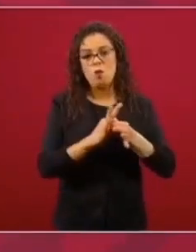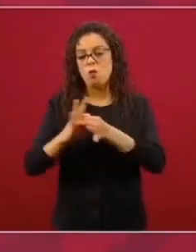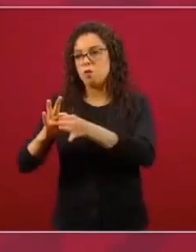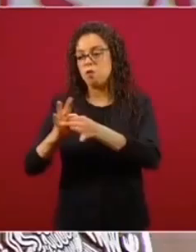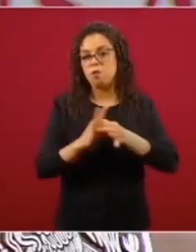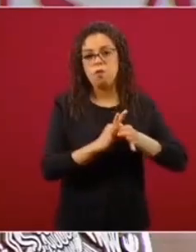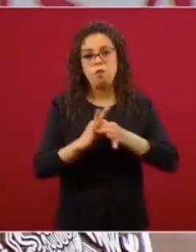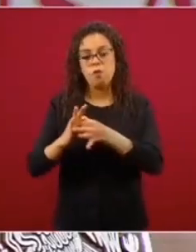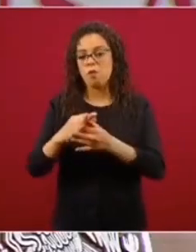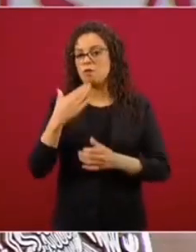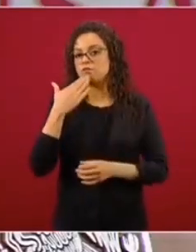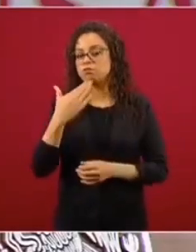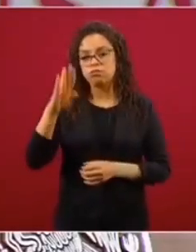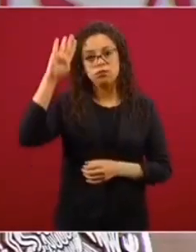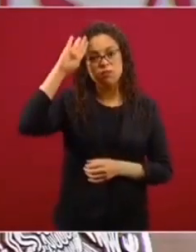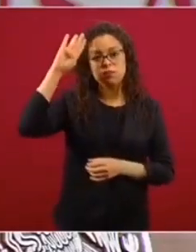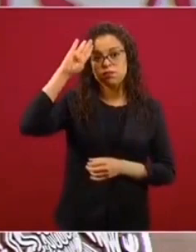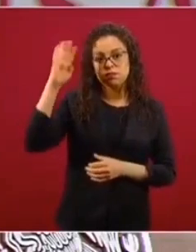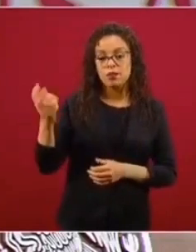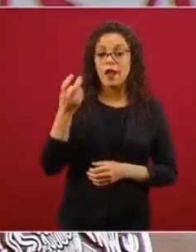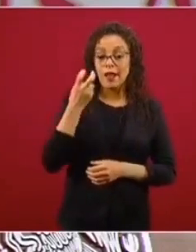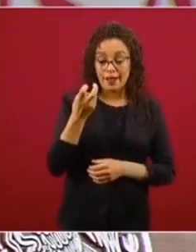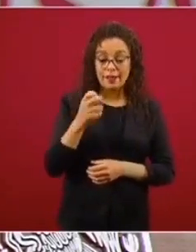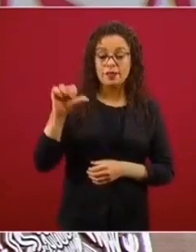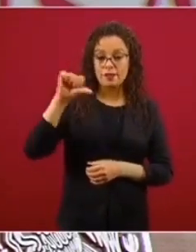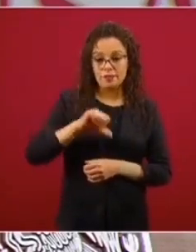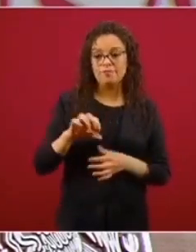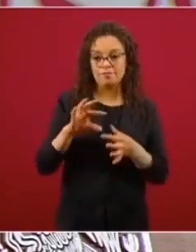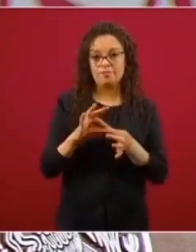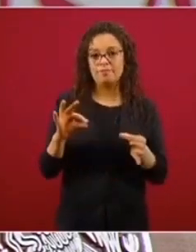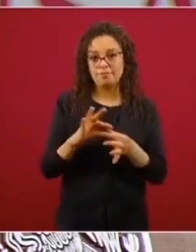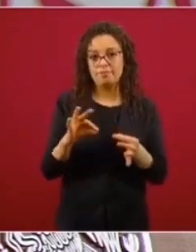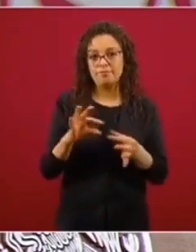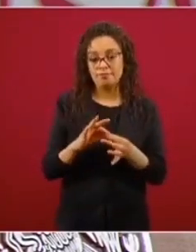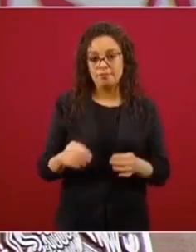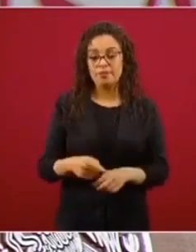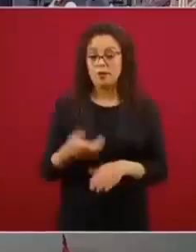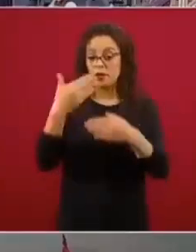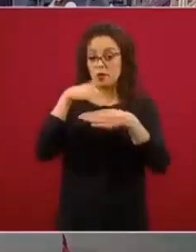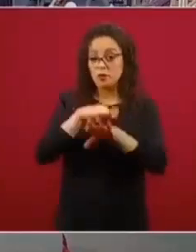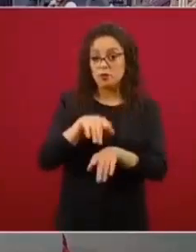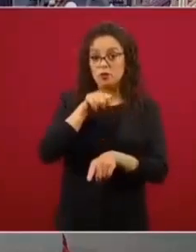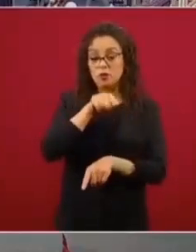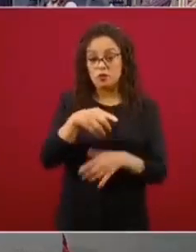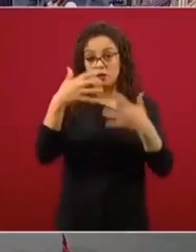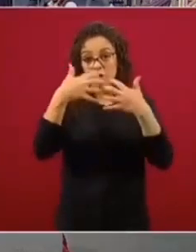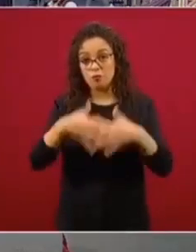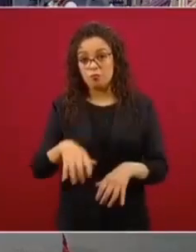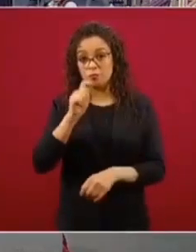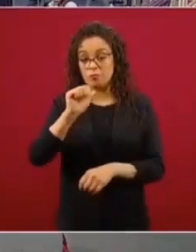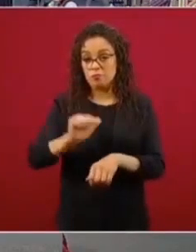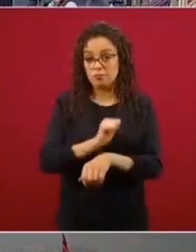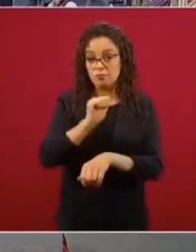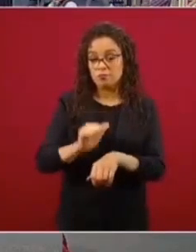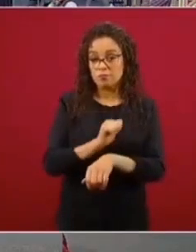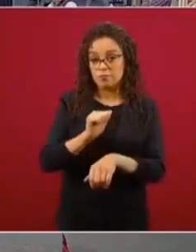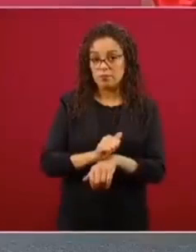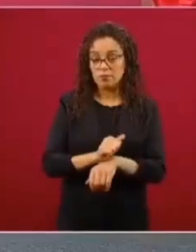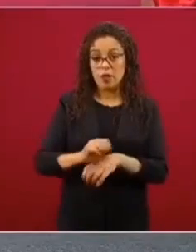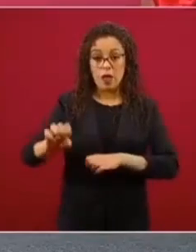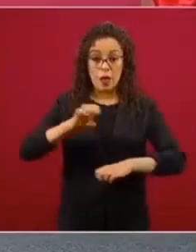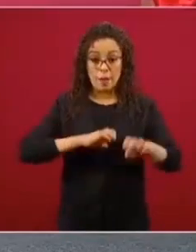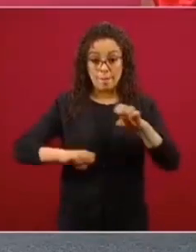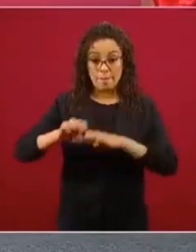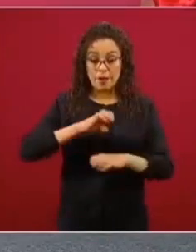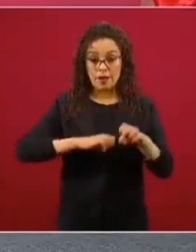vamos a ver eso. En la industria automotriz nos han pedido empresarios mexicanos